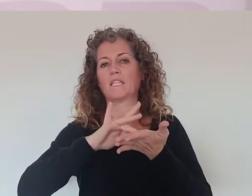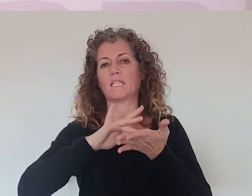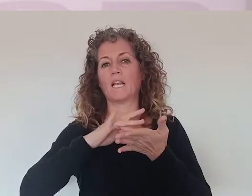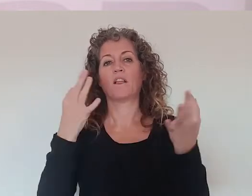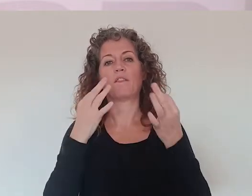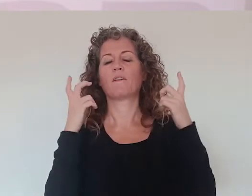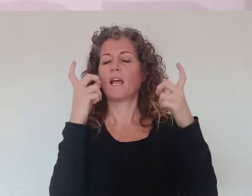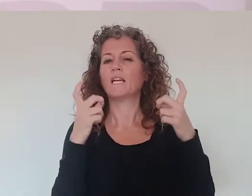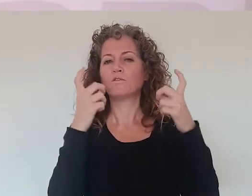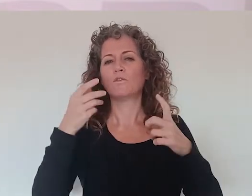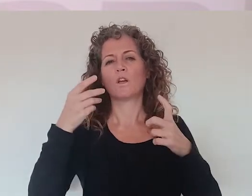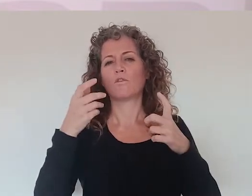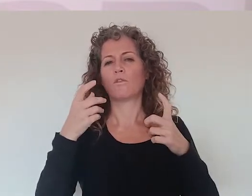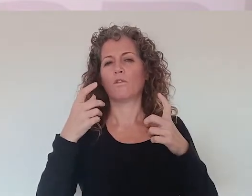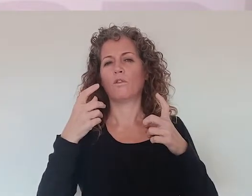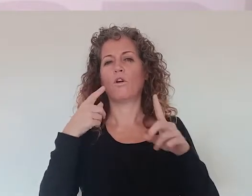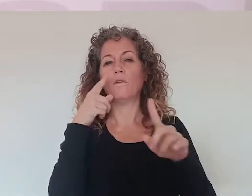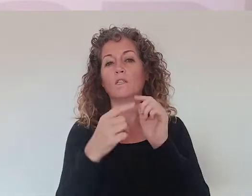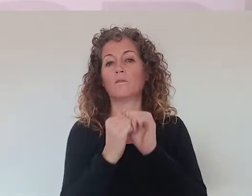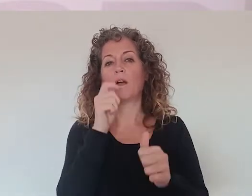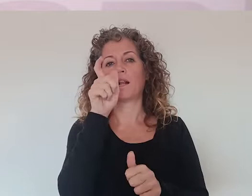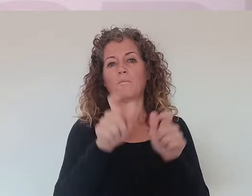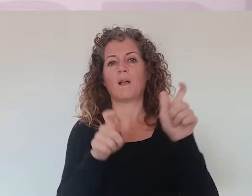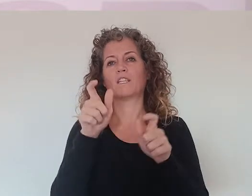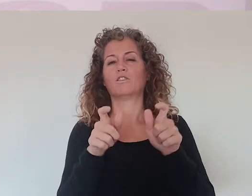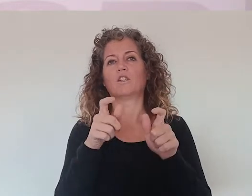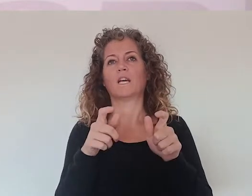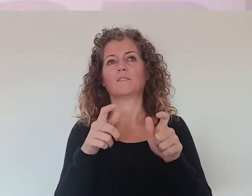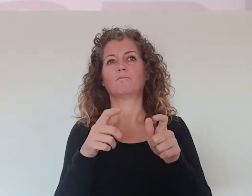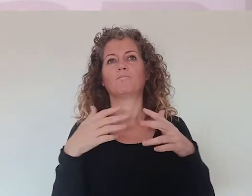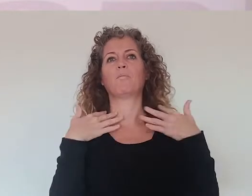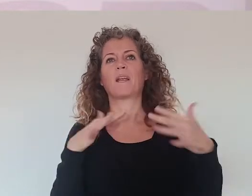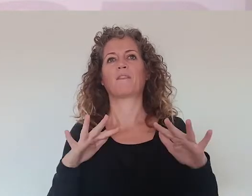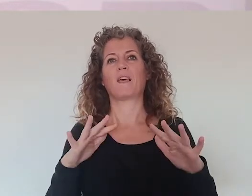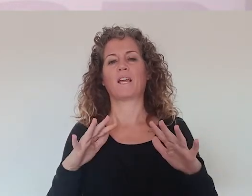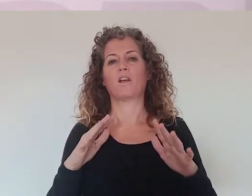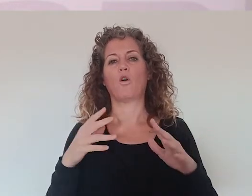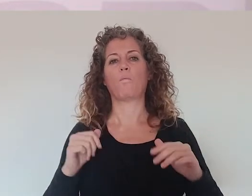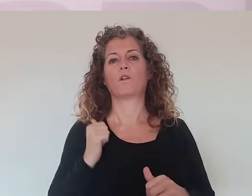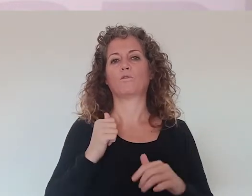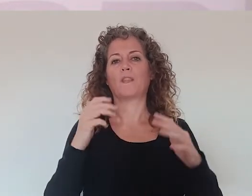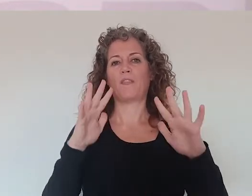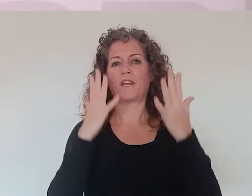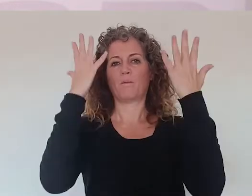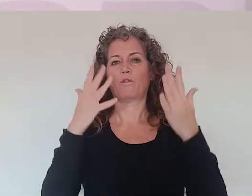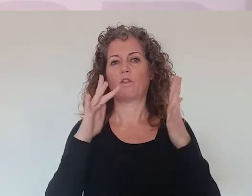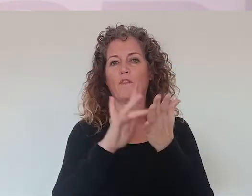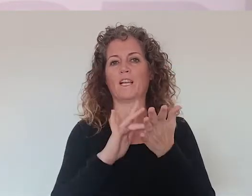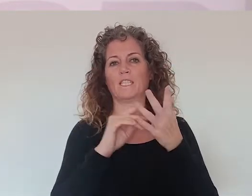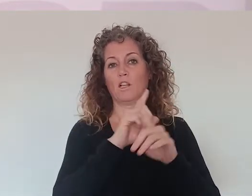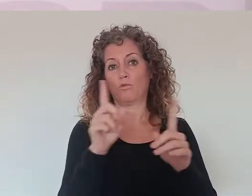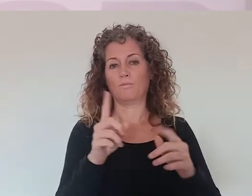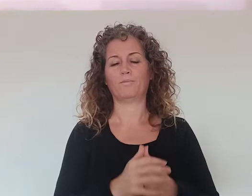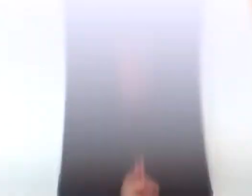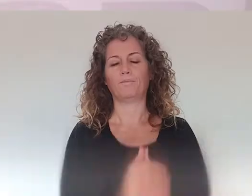digital y en cualquier caso hay que hacer un esfuerzo muy importante para que las personas no pierdan ese tren tampoco de la